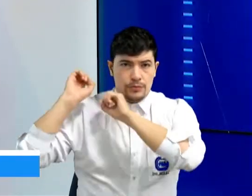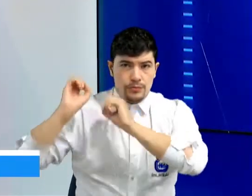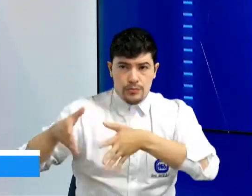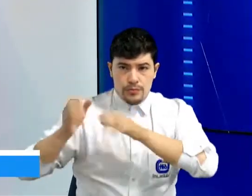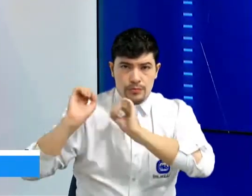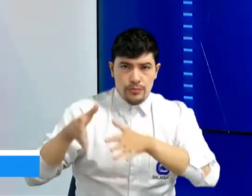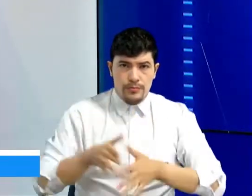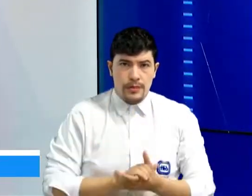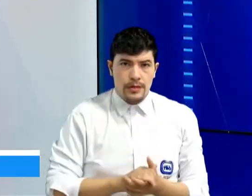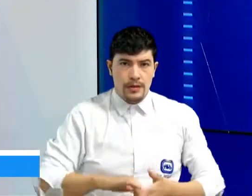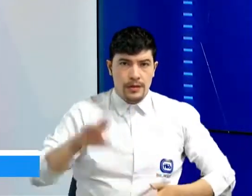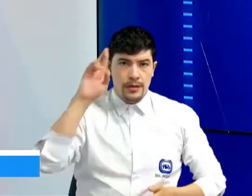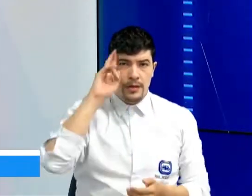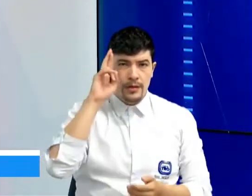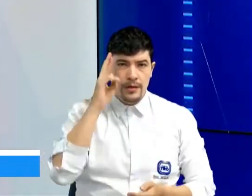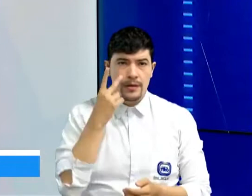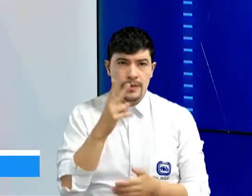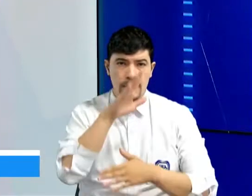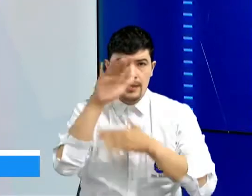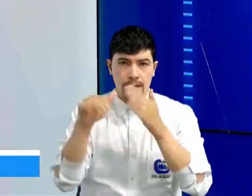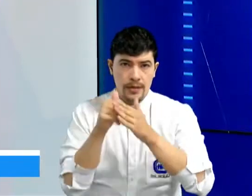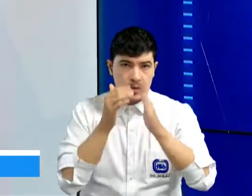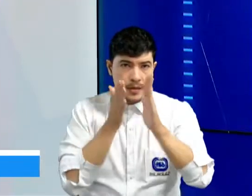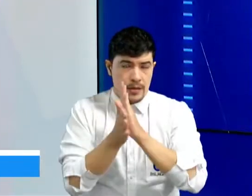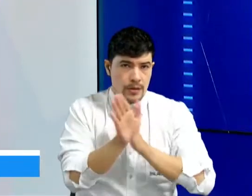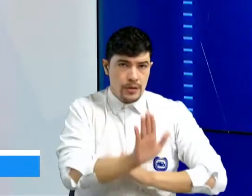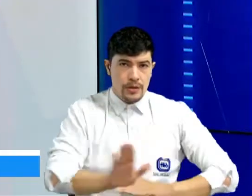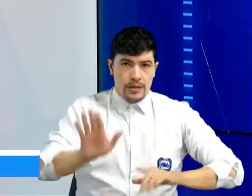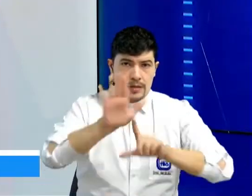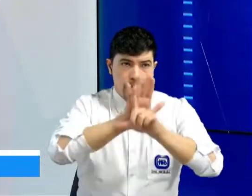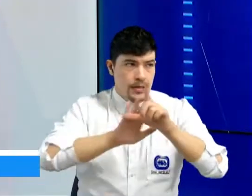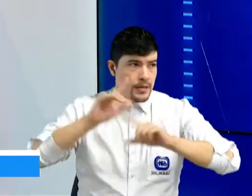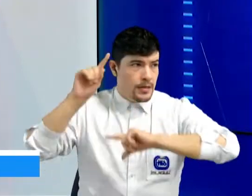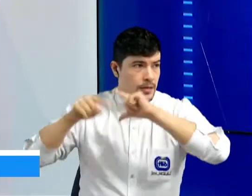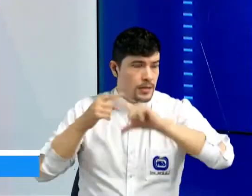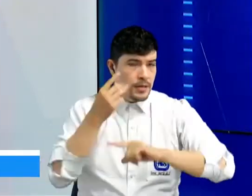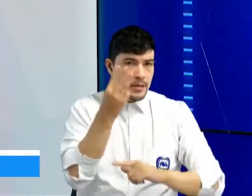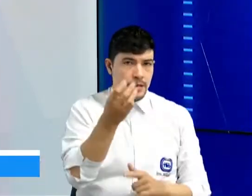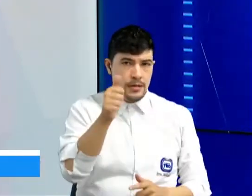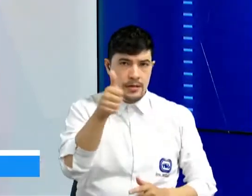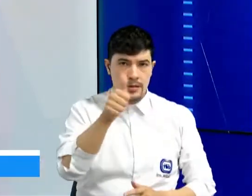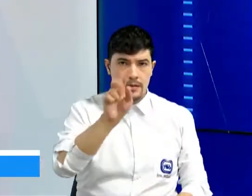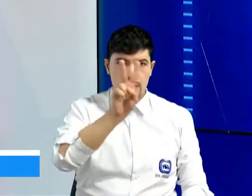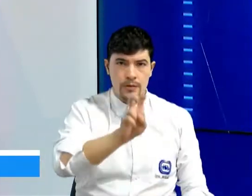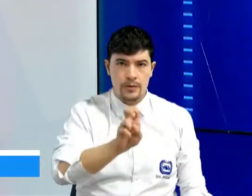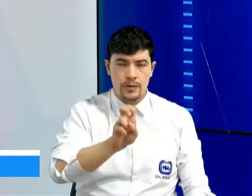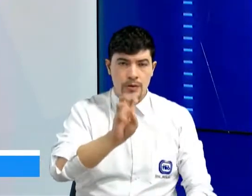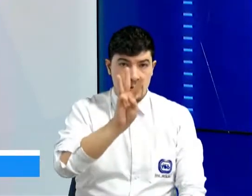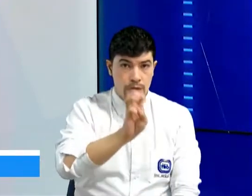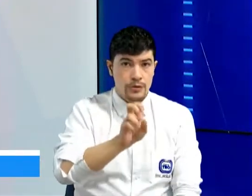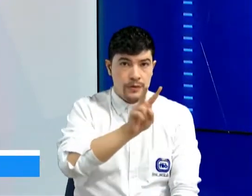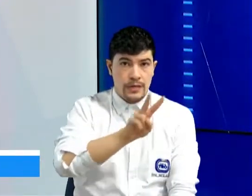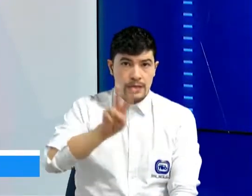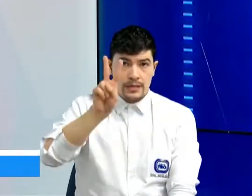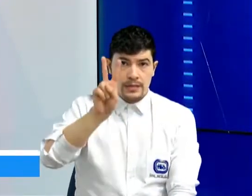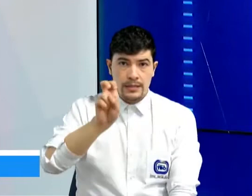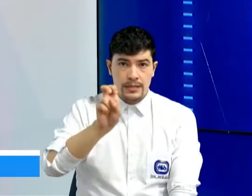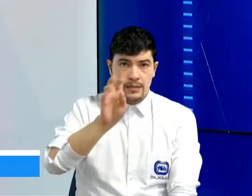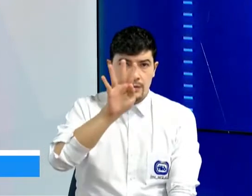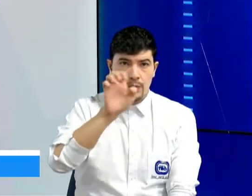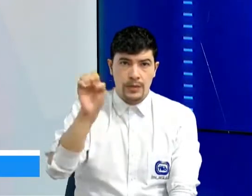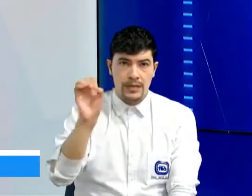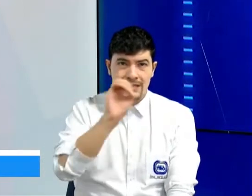sector. Por ahora, a los invitamos para que envíen sus denuncias a través del 318-827-9006. Es